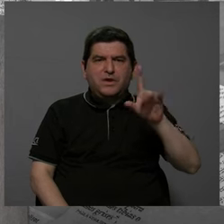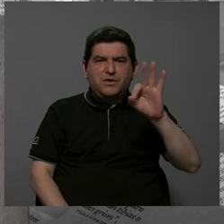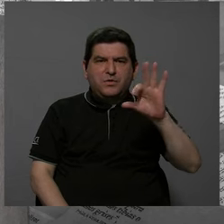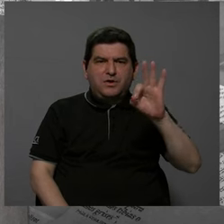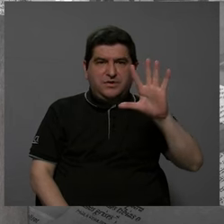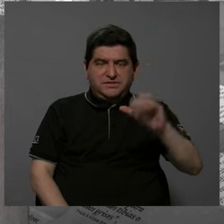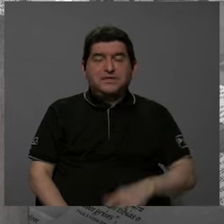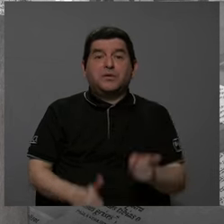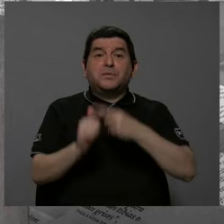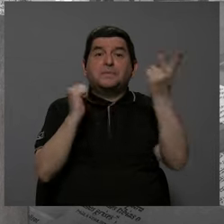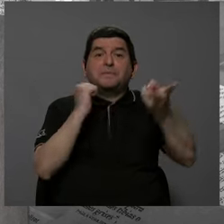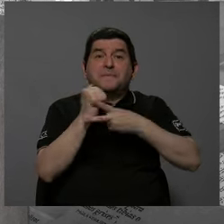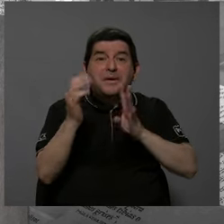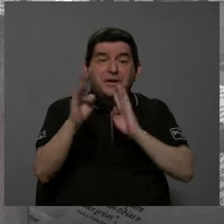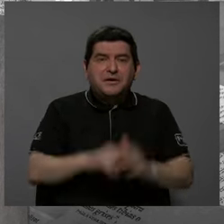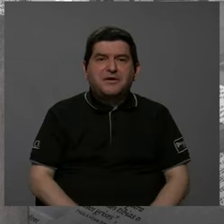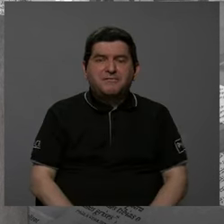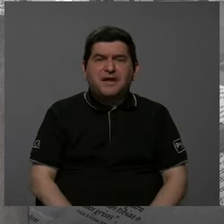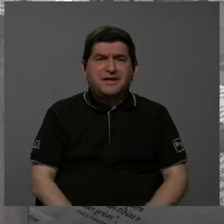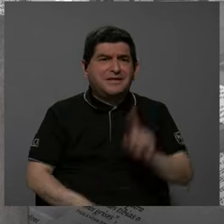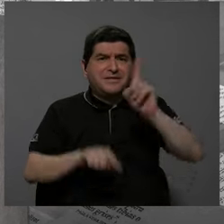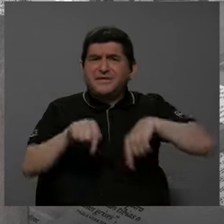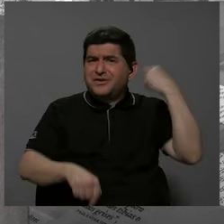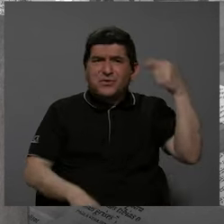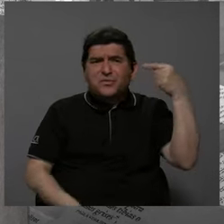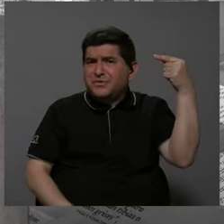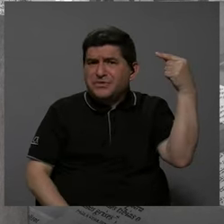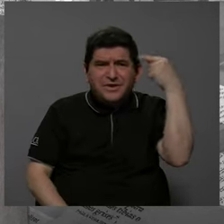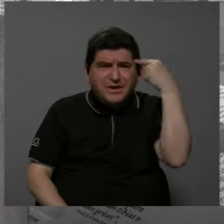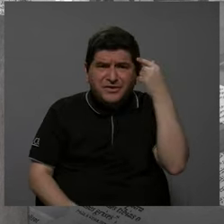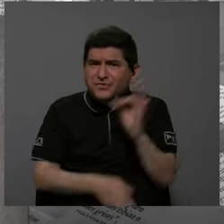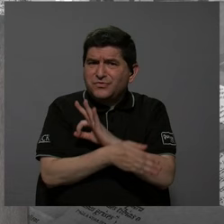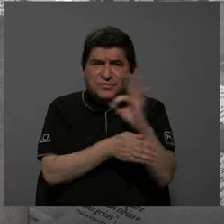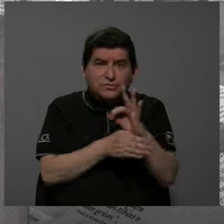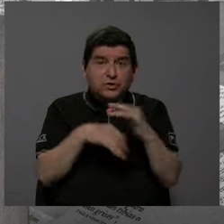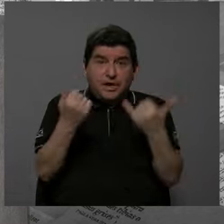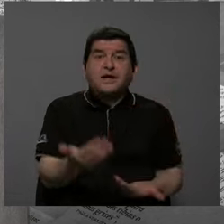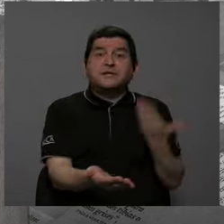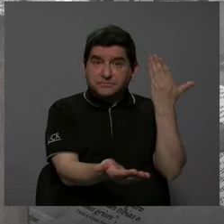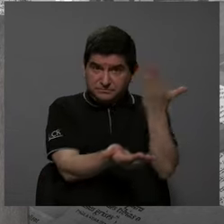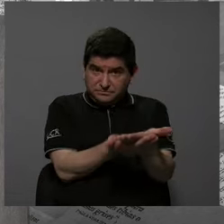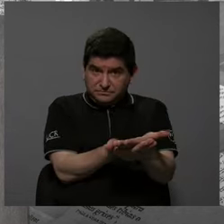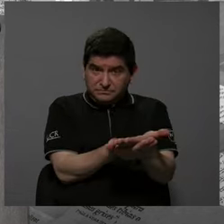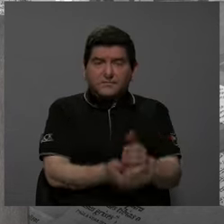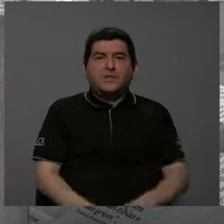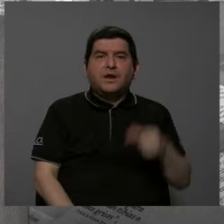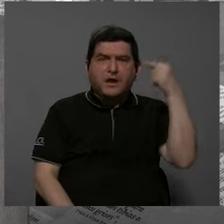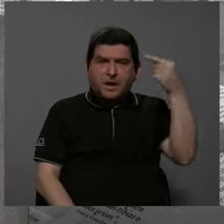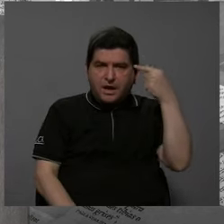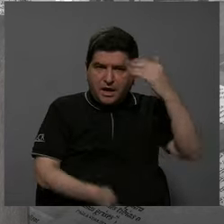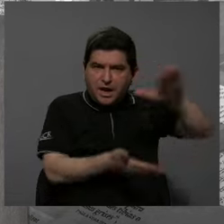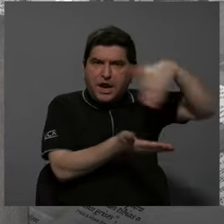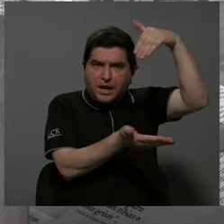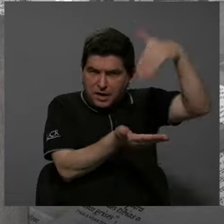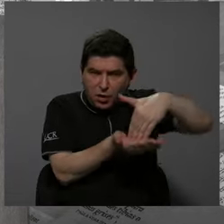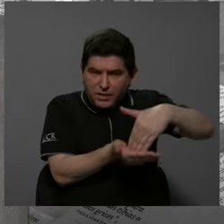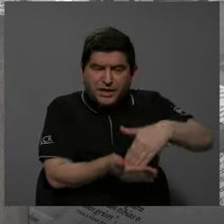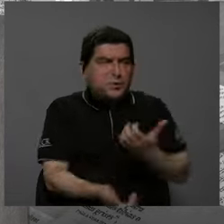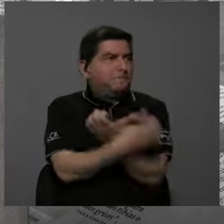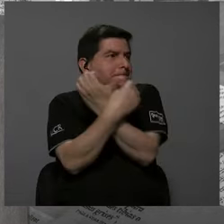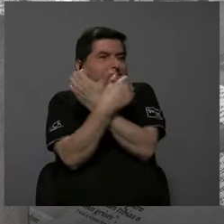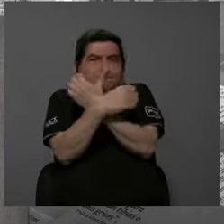1995, habló por primera vez de ingobernabilidad. Ya él planteaba que desde el gobierno central